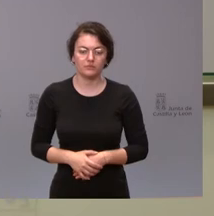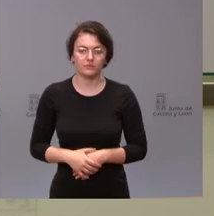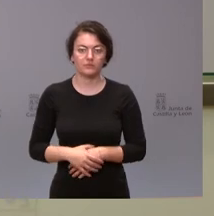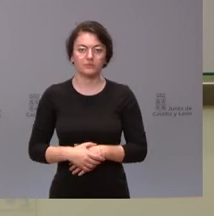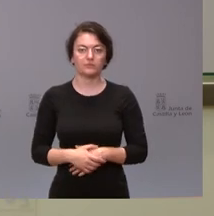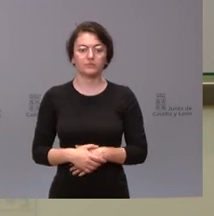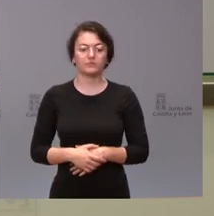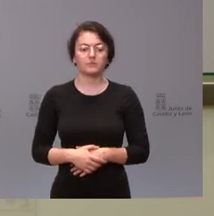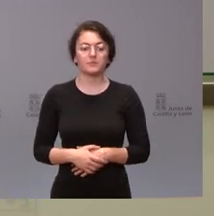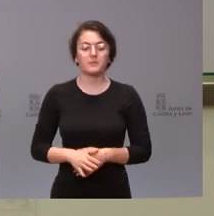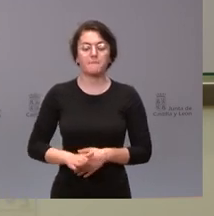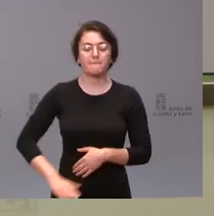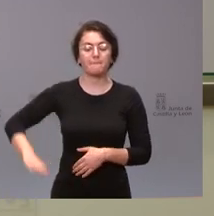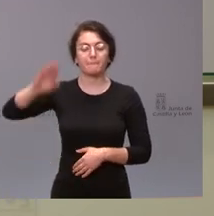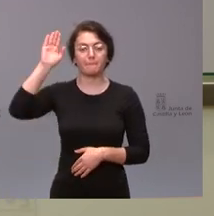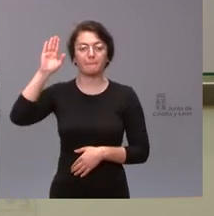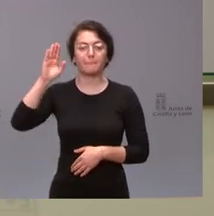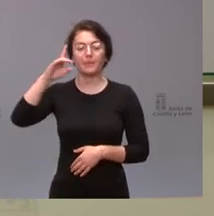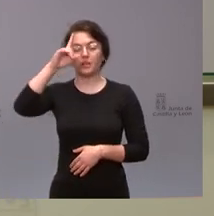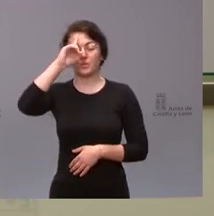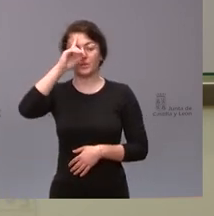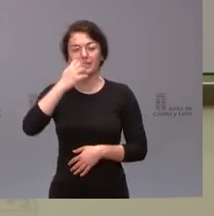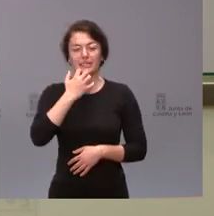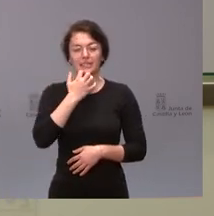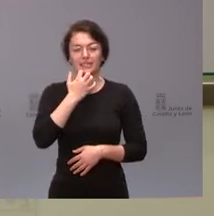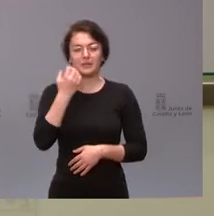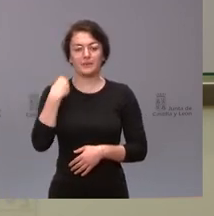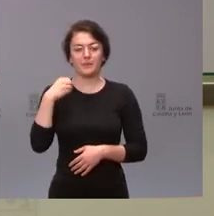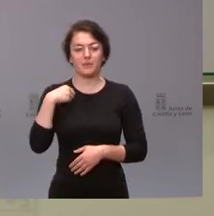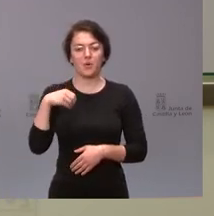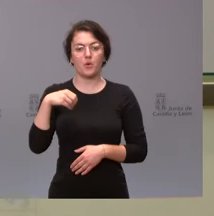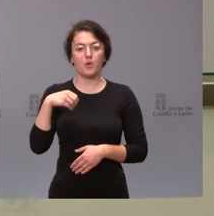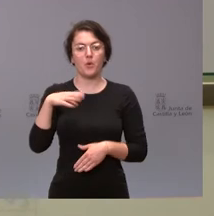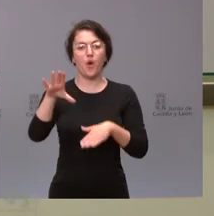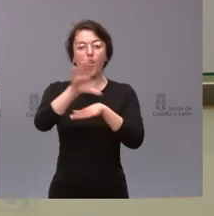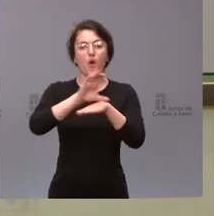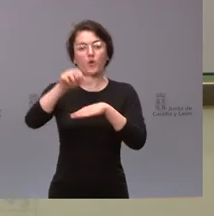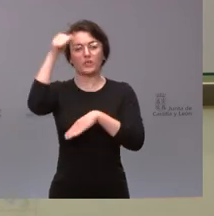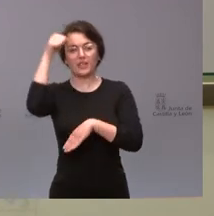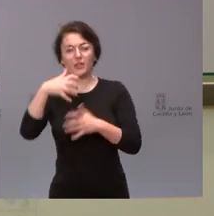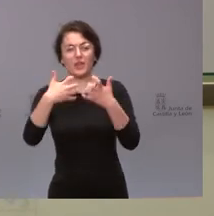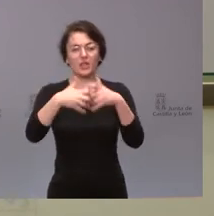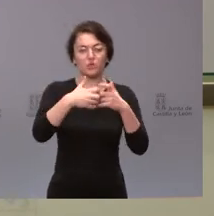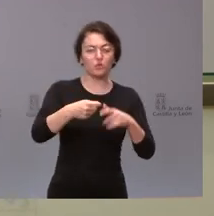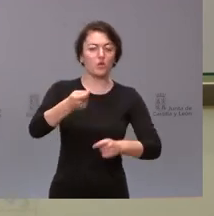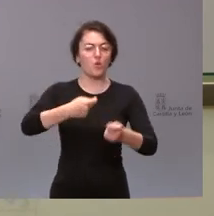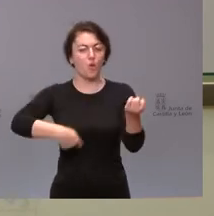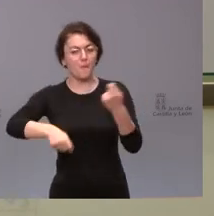Sí, consejero. No sé si el consejero de Industria, Comercio y Empleo